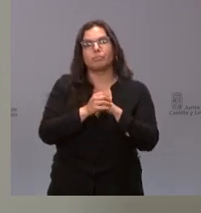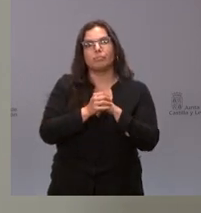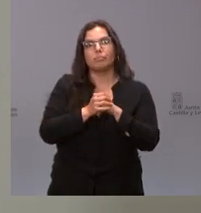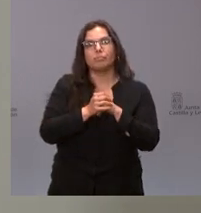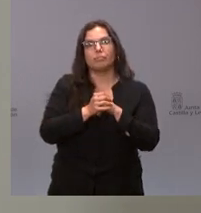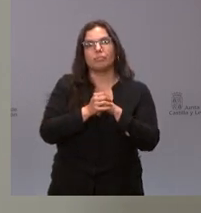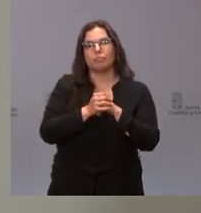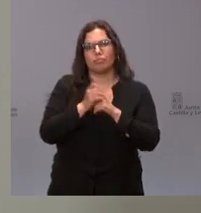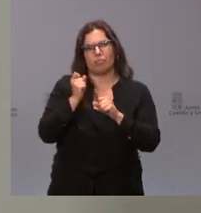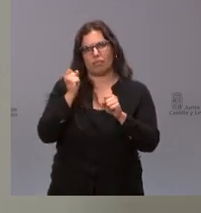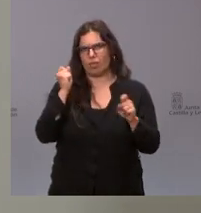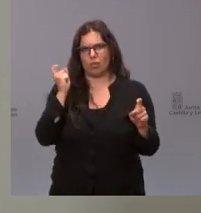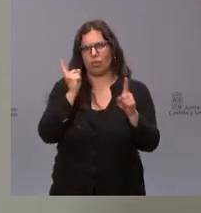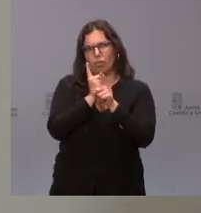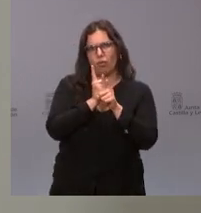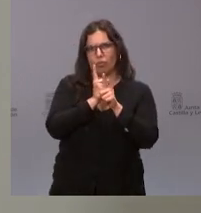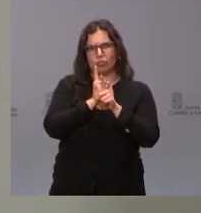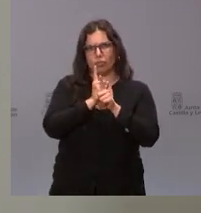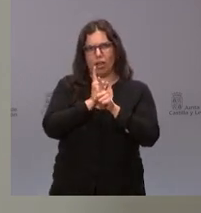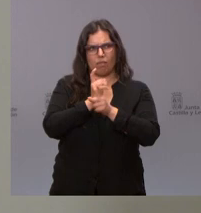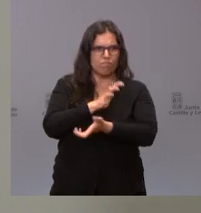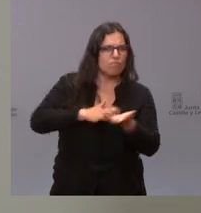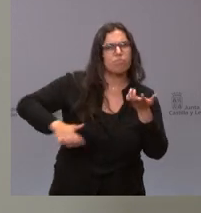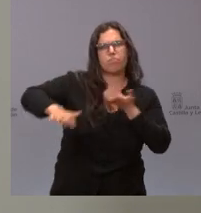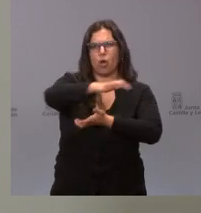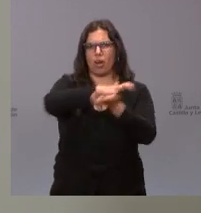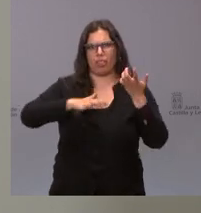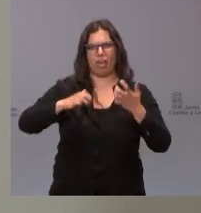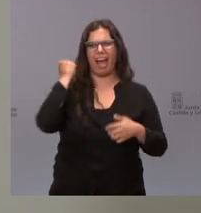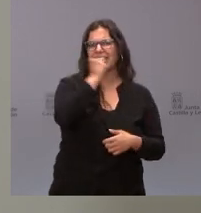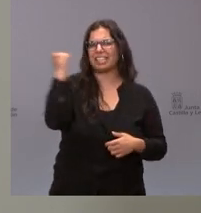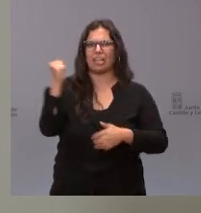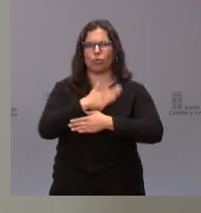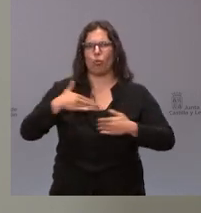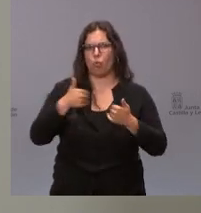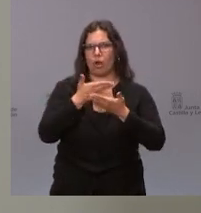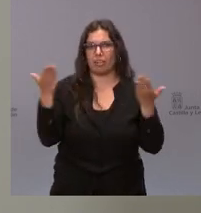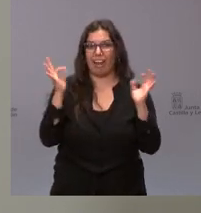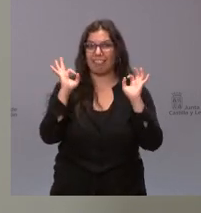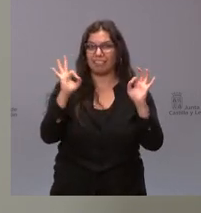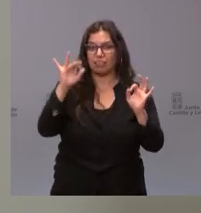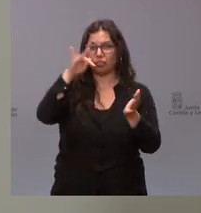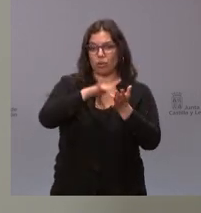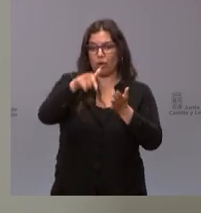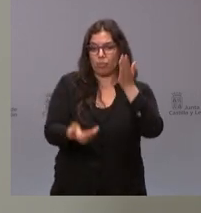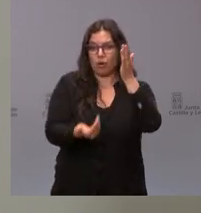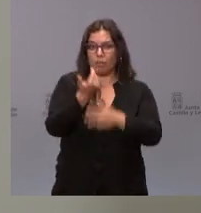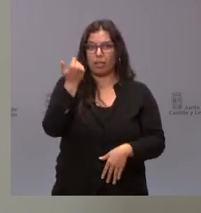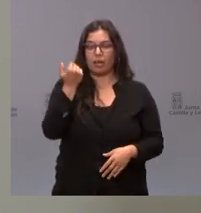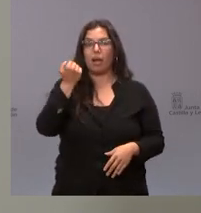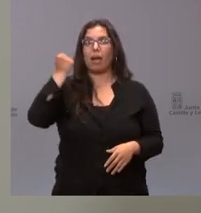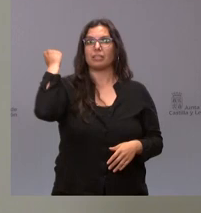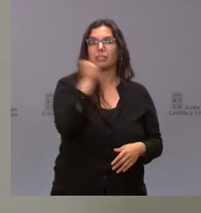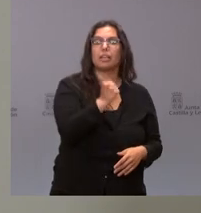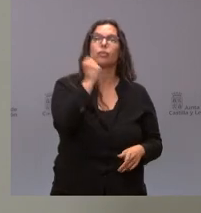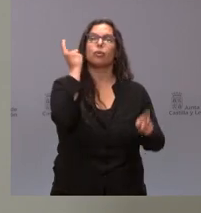repudia repulsa la violencia repulsa cualquier asignato y específicamente el que hemos sufrido esta mañana que es un asignato hacia una mujer por